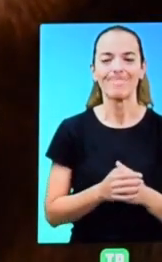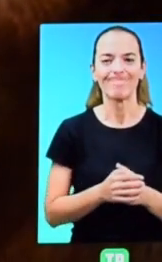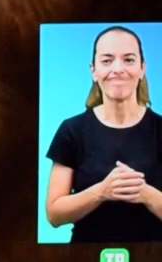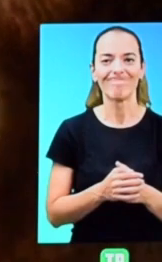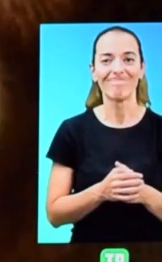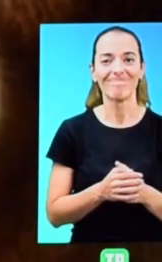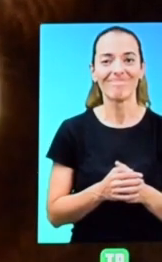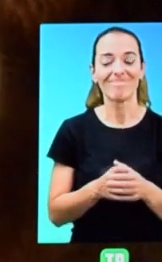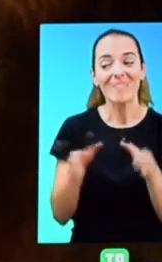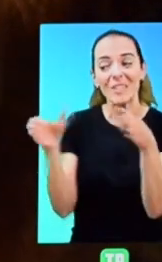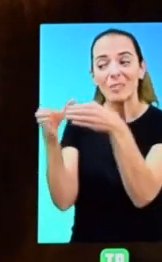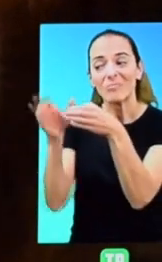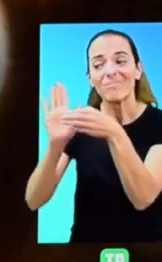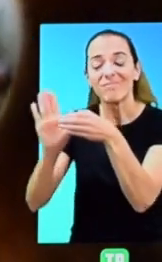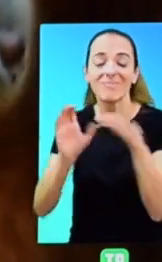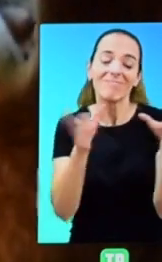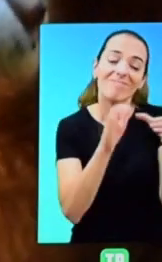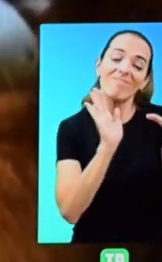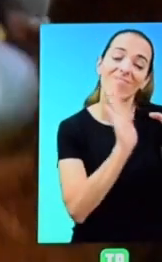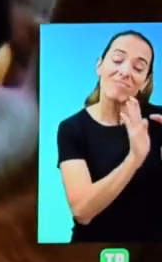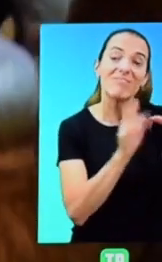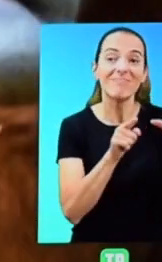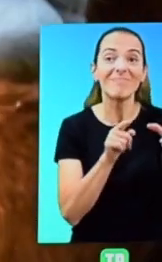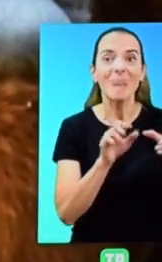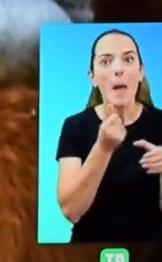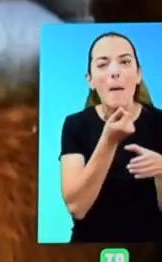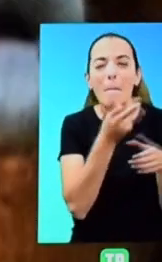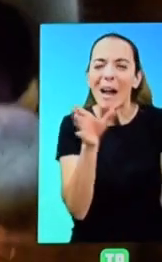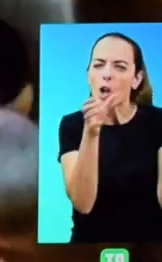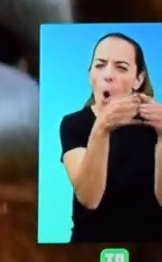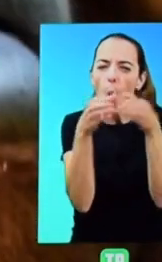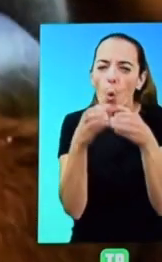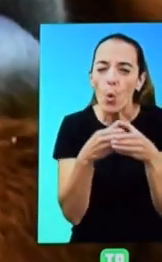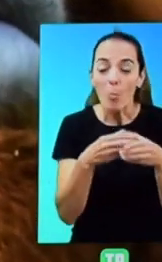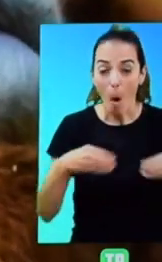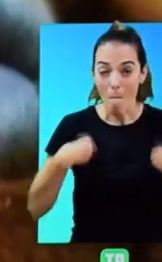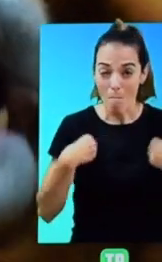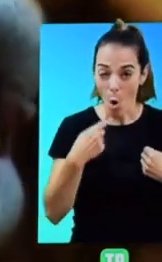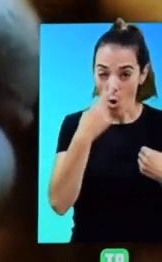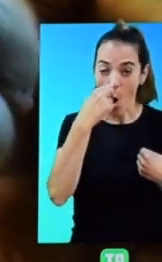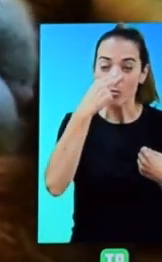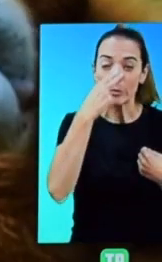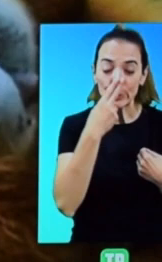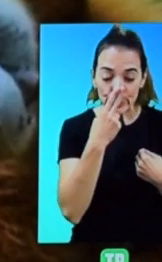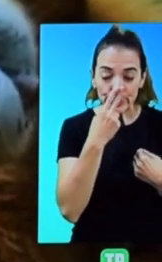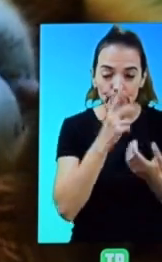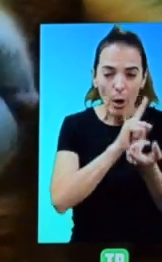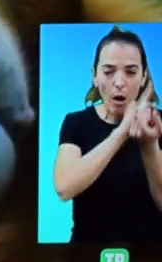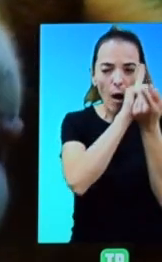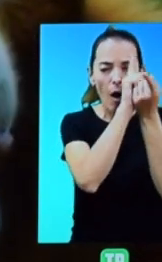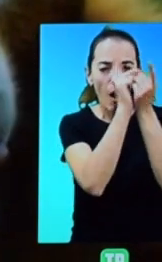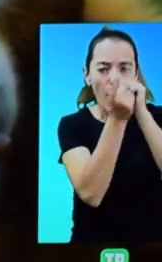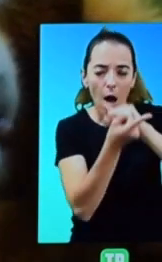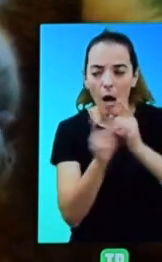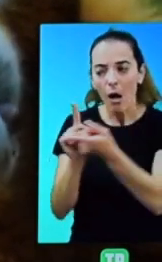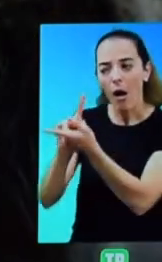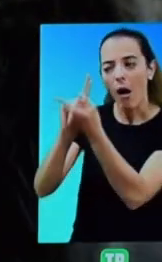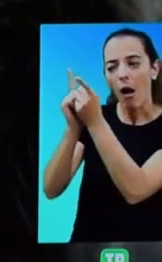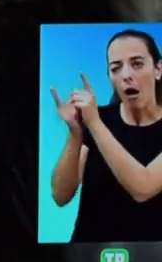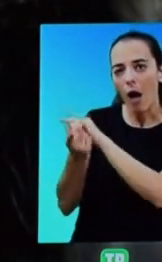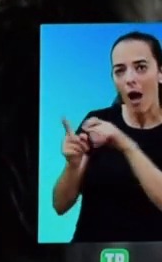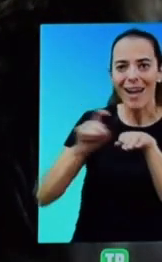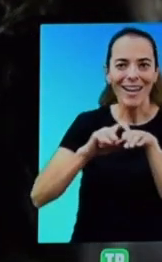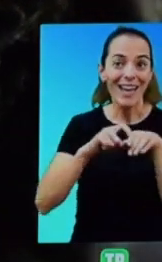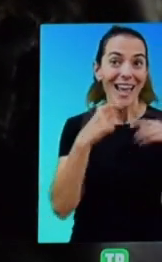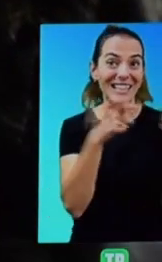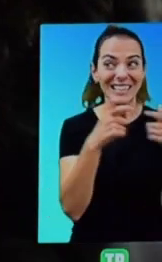Aislados en sus islas del cielo, varios grupos de monos de nariz chata pronto evolucionaron en especies independientes, cada